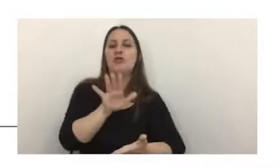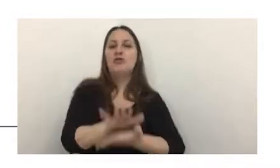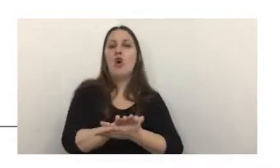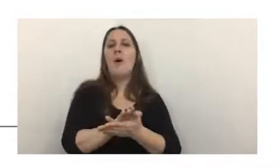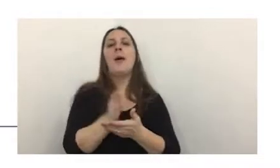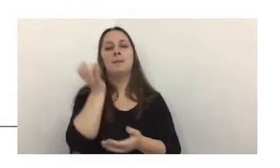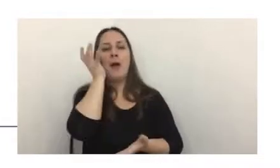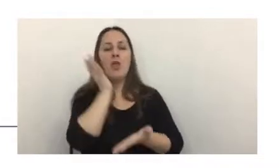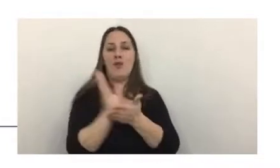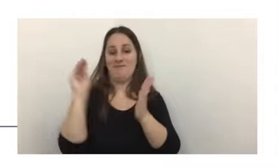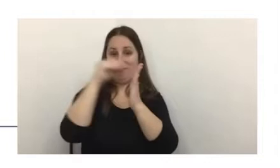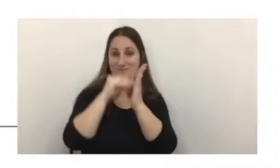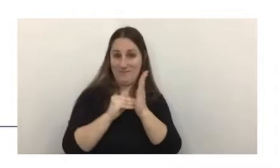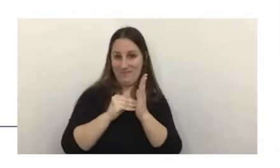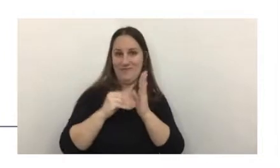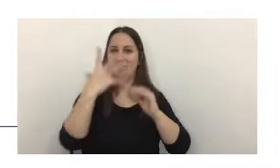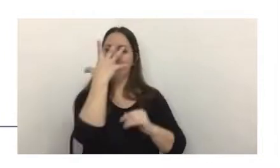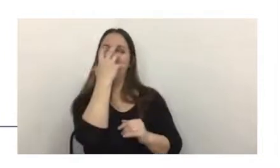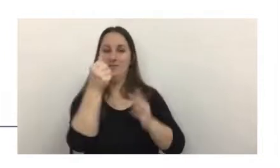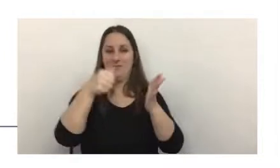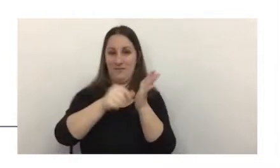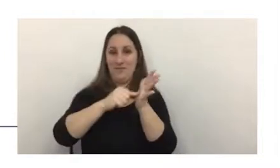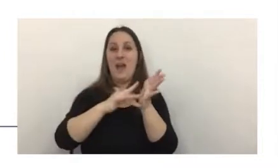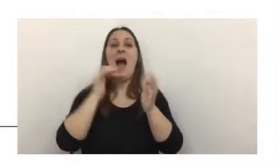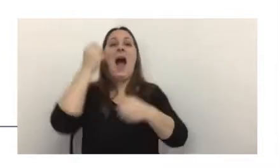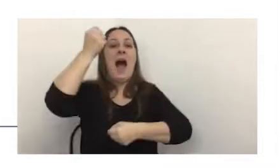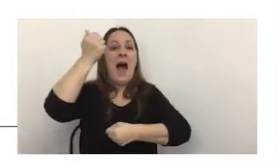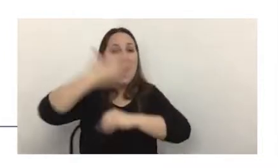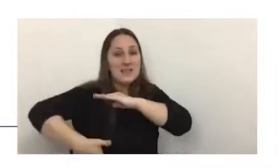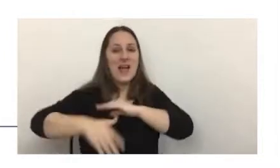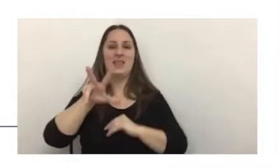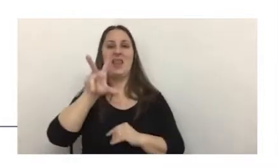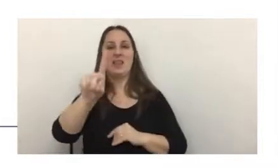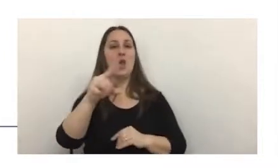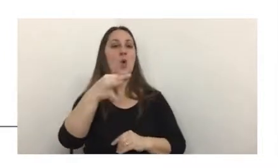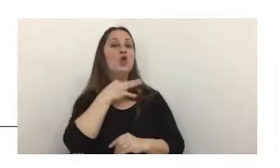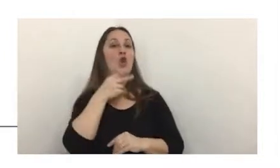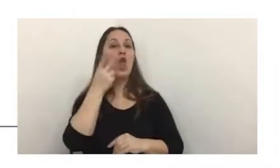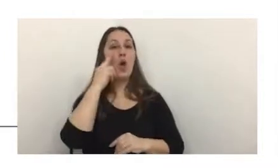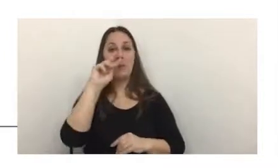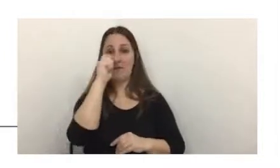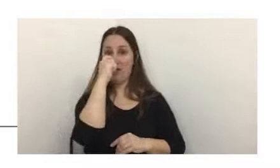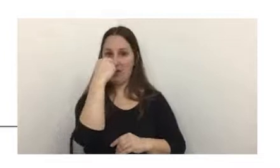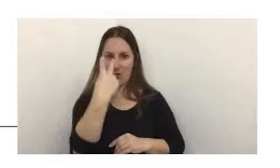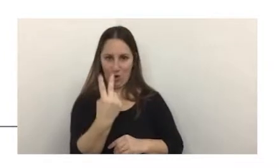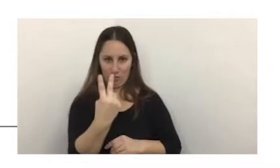eximisión de registrar los datos biométricos hasta el 31 de agosto 2022.